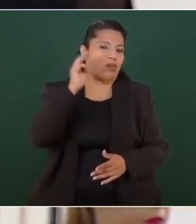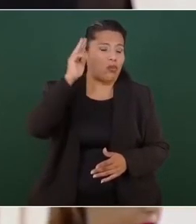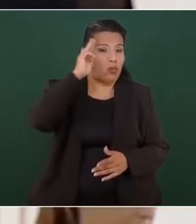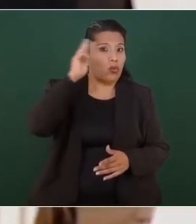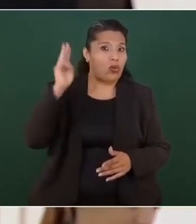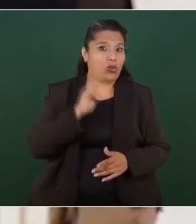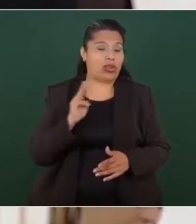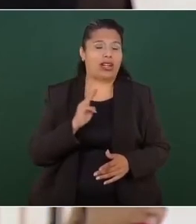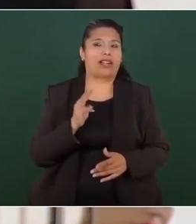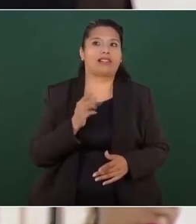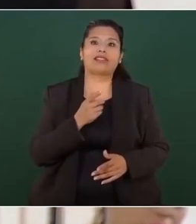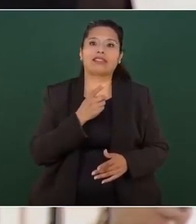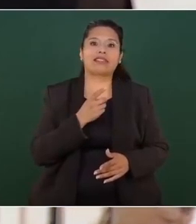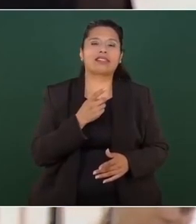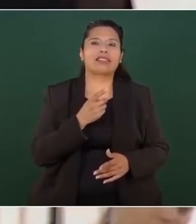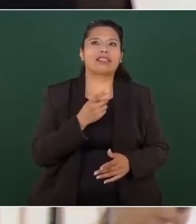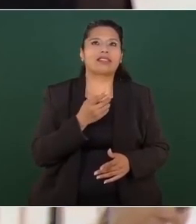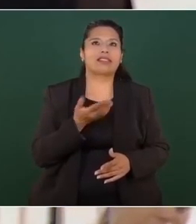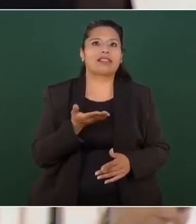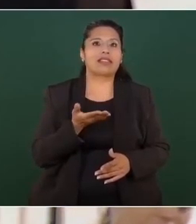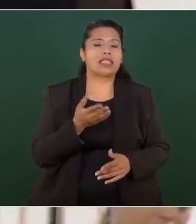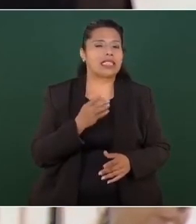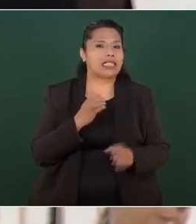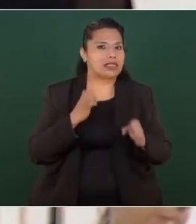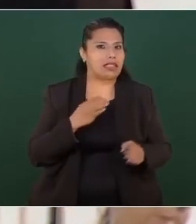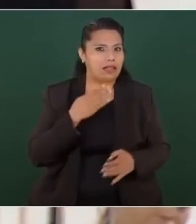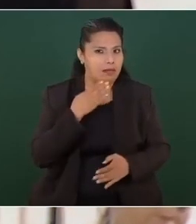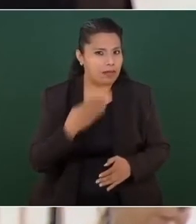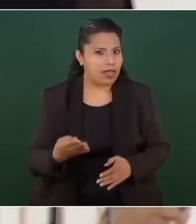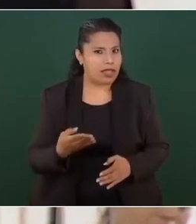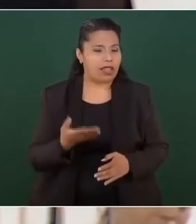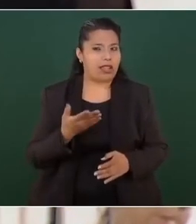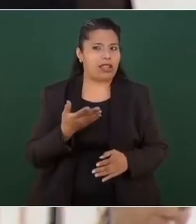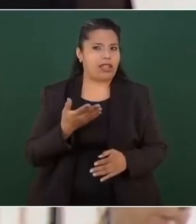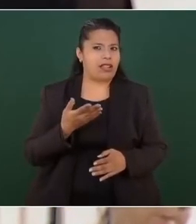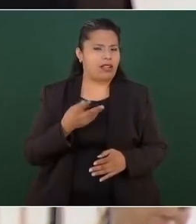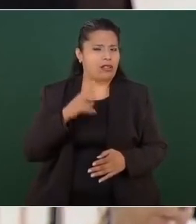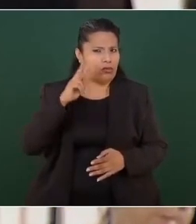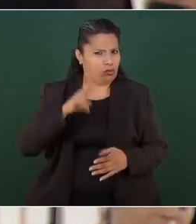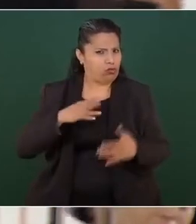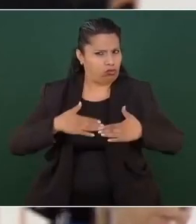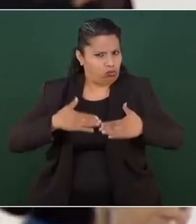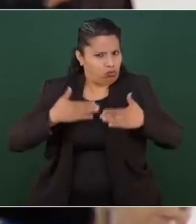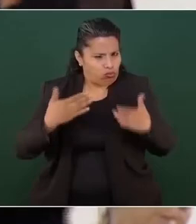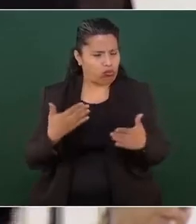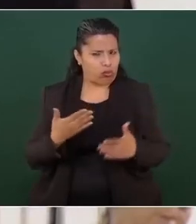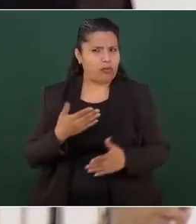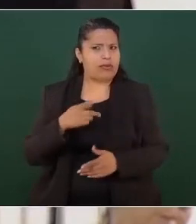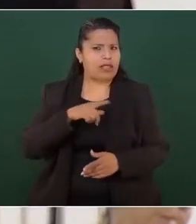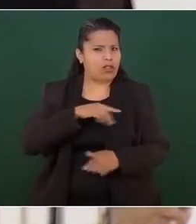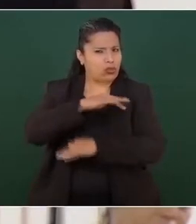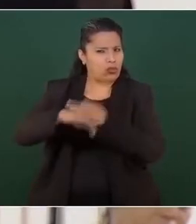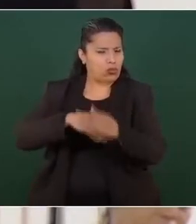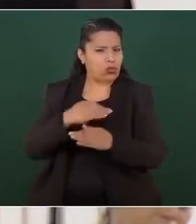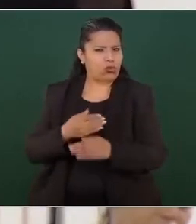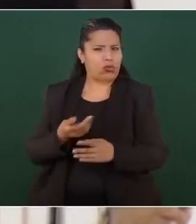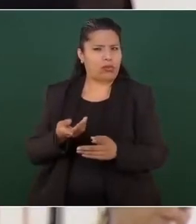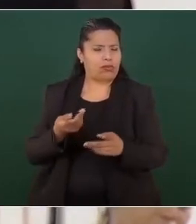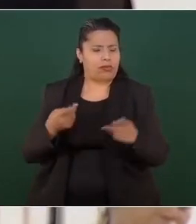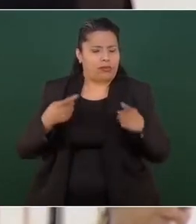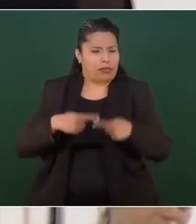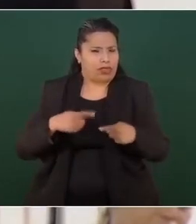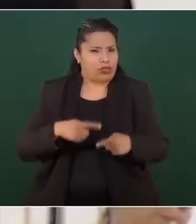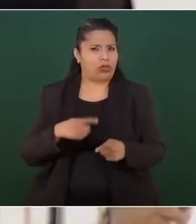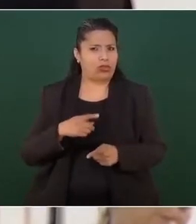Si particularmente está bien, ha manifestado que todos los legisladores, representantes